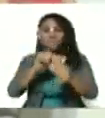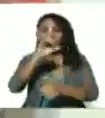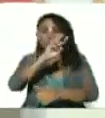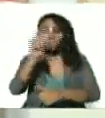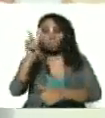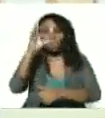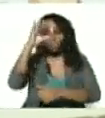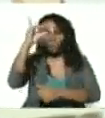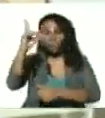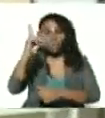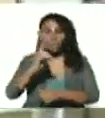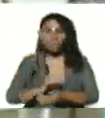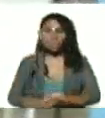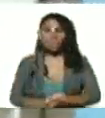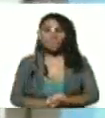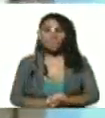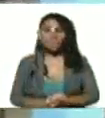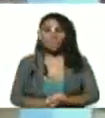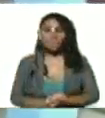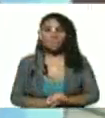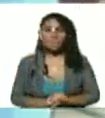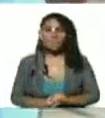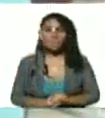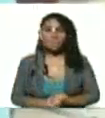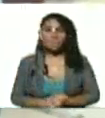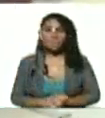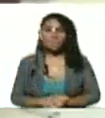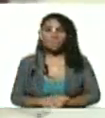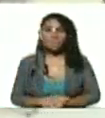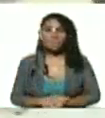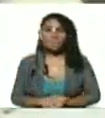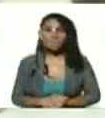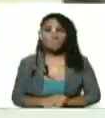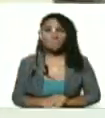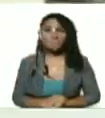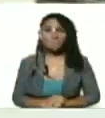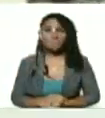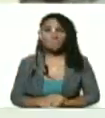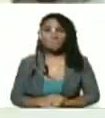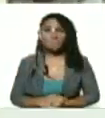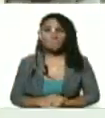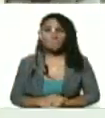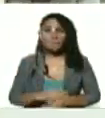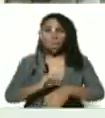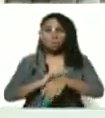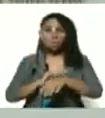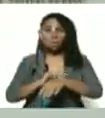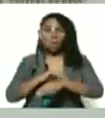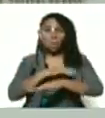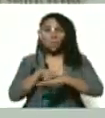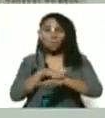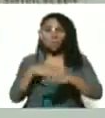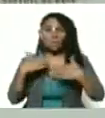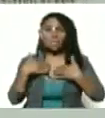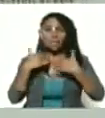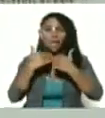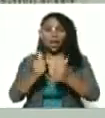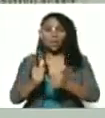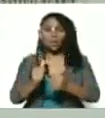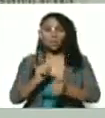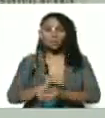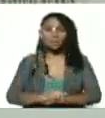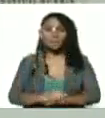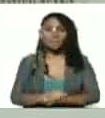vicepresidenta de la república bolivariana de Venezuela al doctor Carlos Alvarado ministro del poder